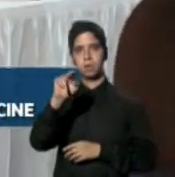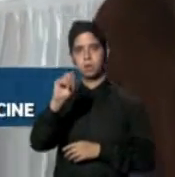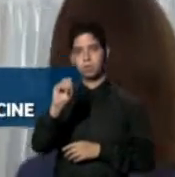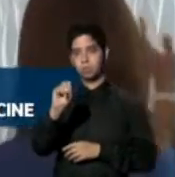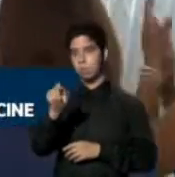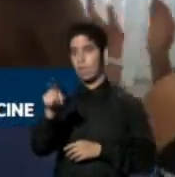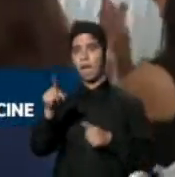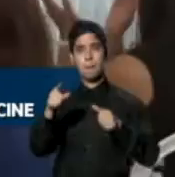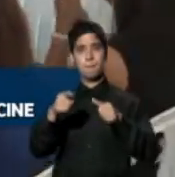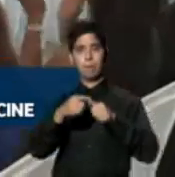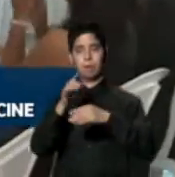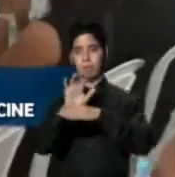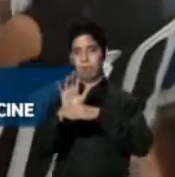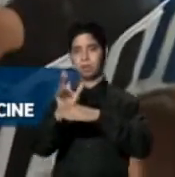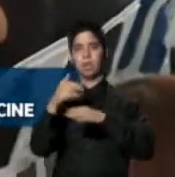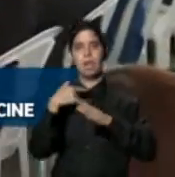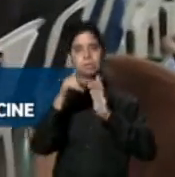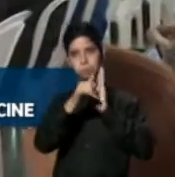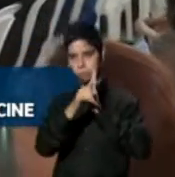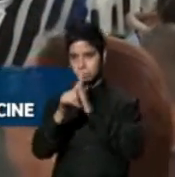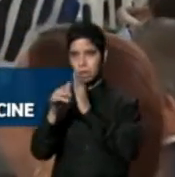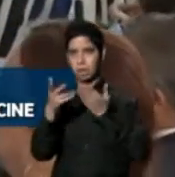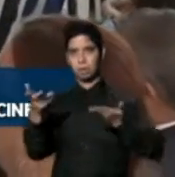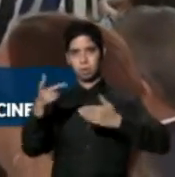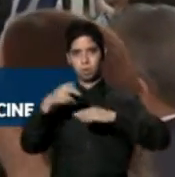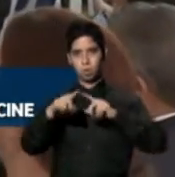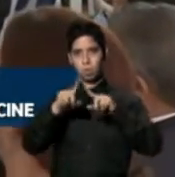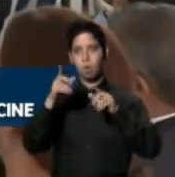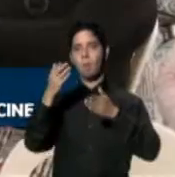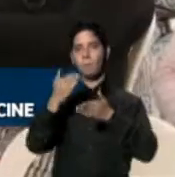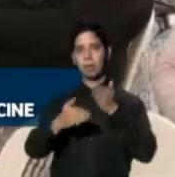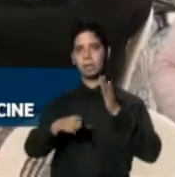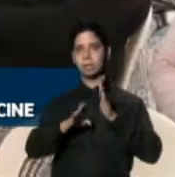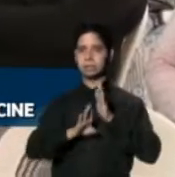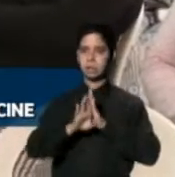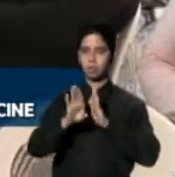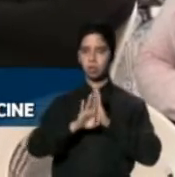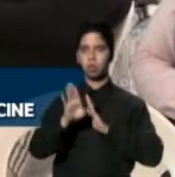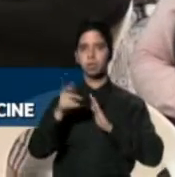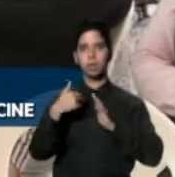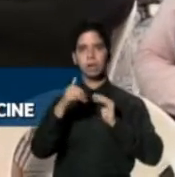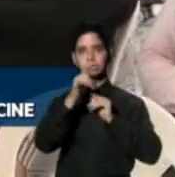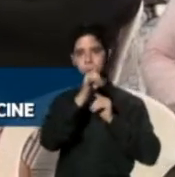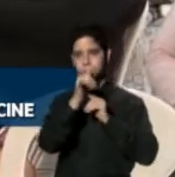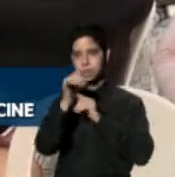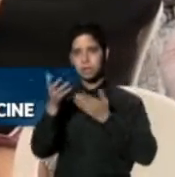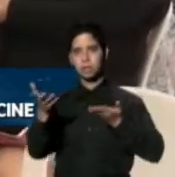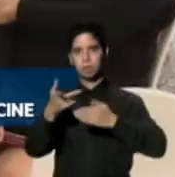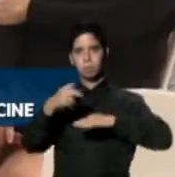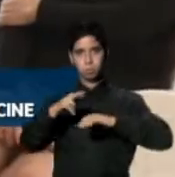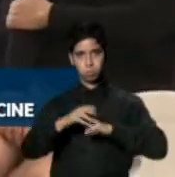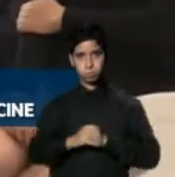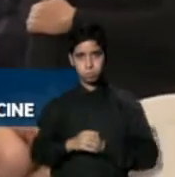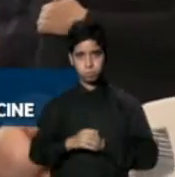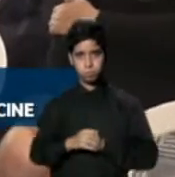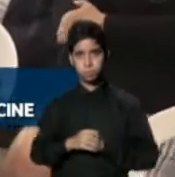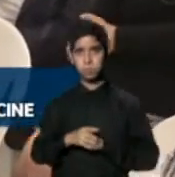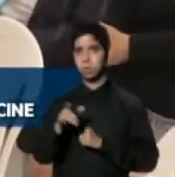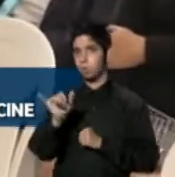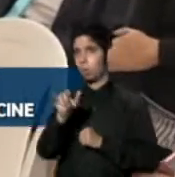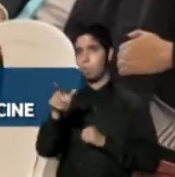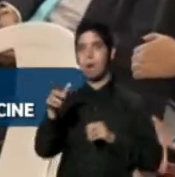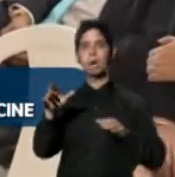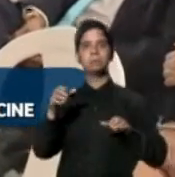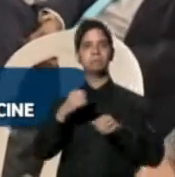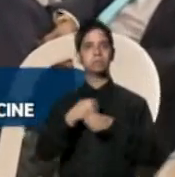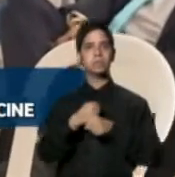municipio como parte del desarrollo de la industria fílmica. Dos Caminos contribuirá al desarrollo económico de dicho municipio creando unos